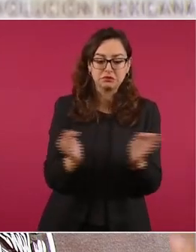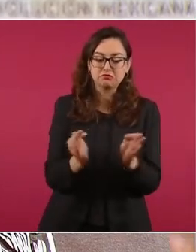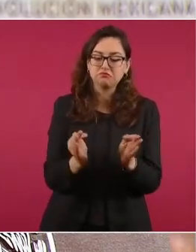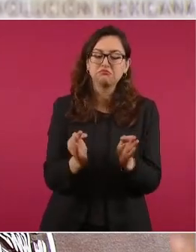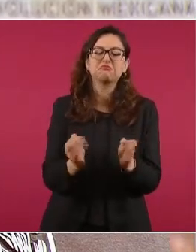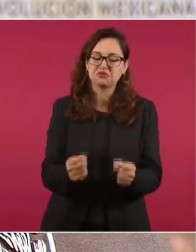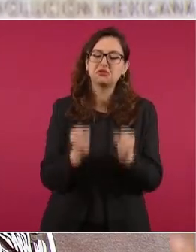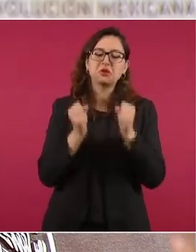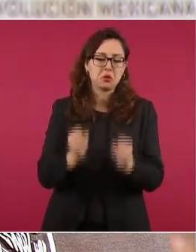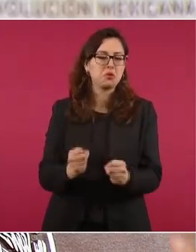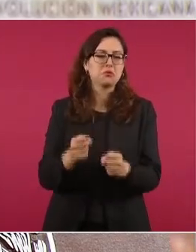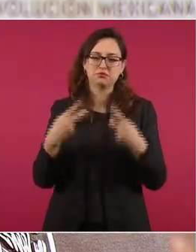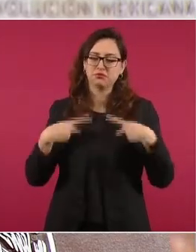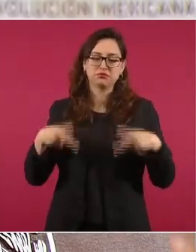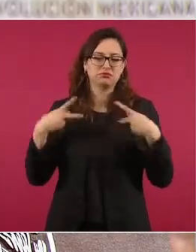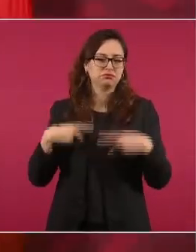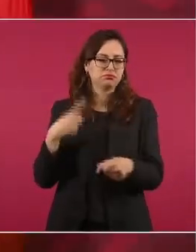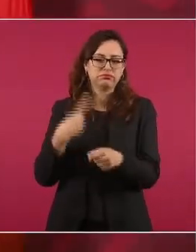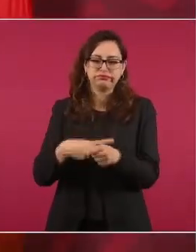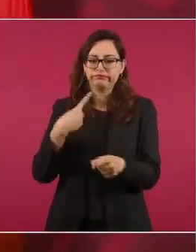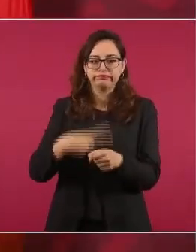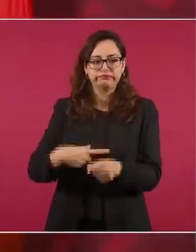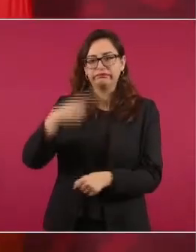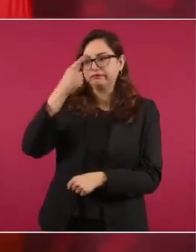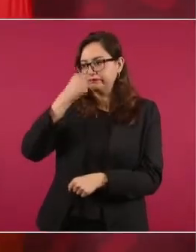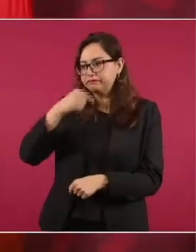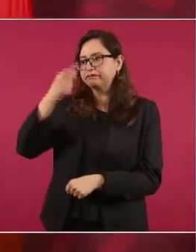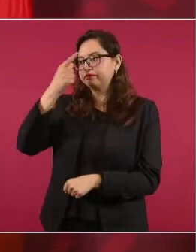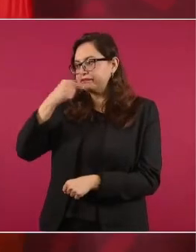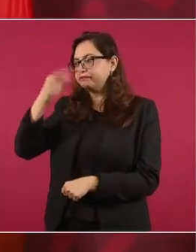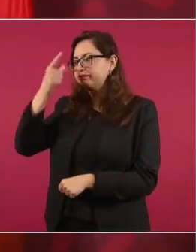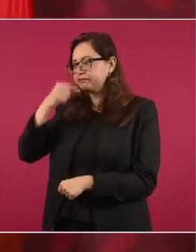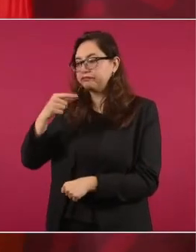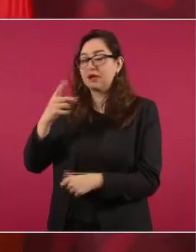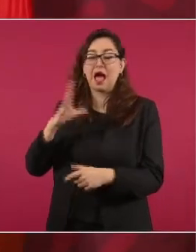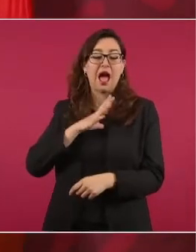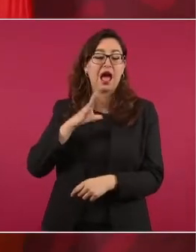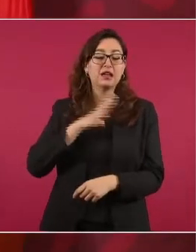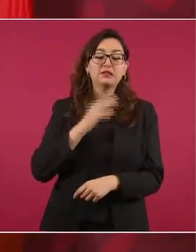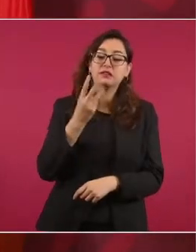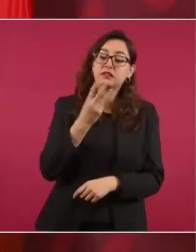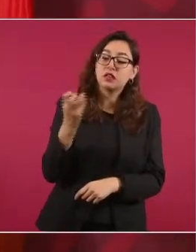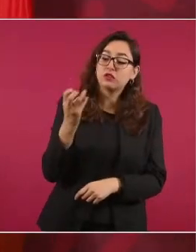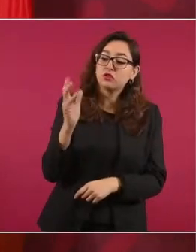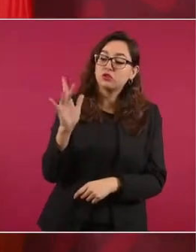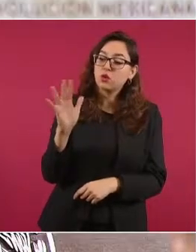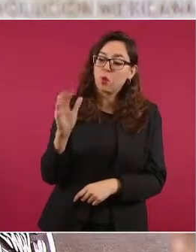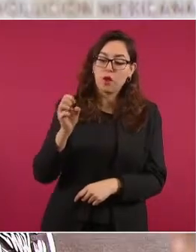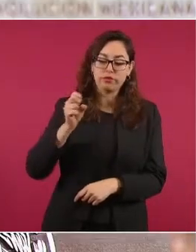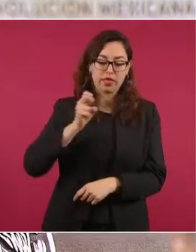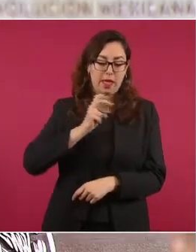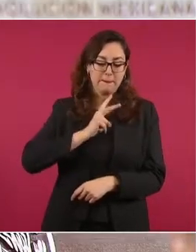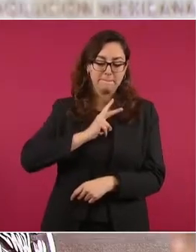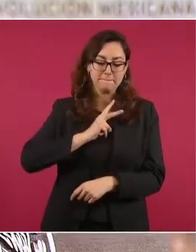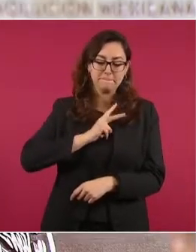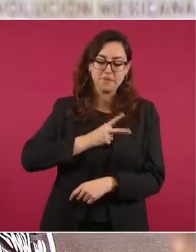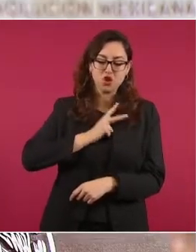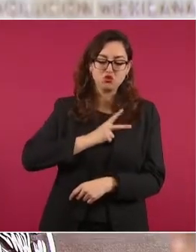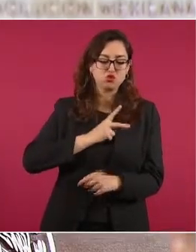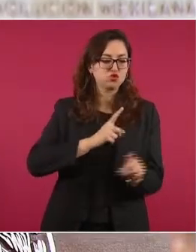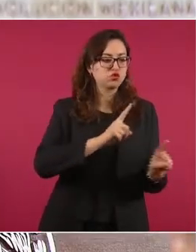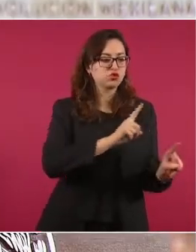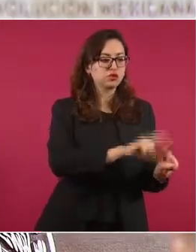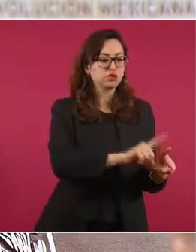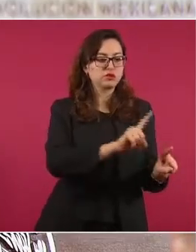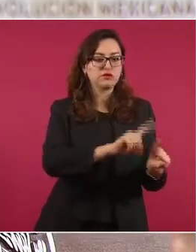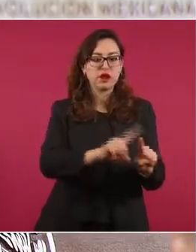múltiples infecciones respiratorias por más de 350 virus respiratorios que predominan en la temporada. No debemos